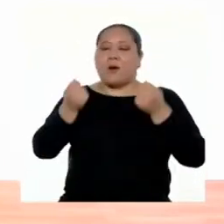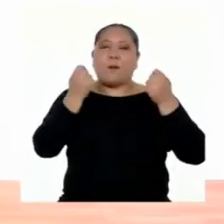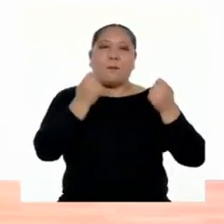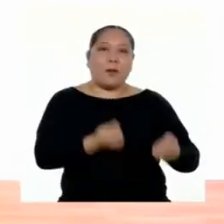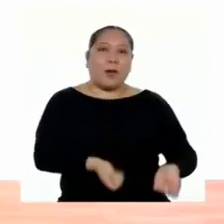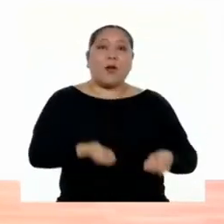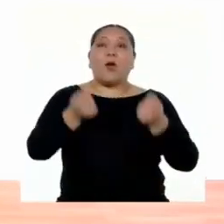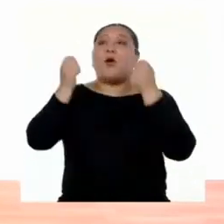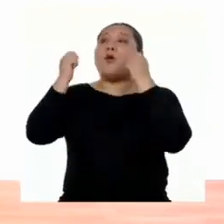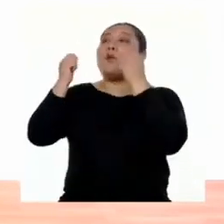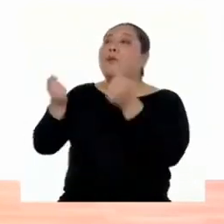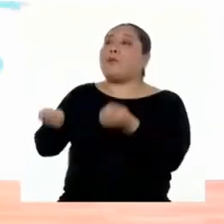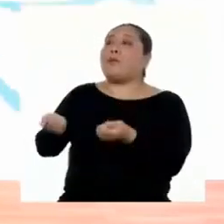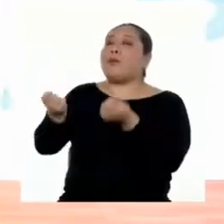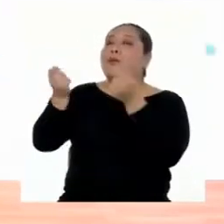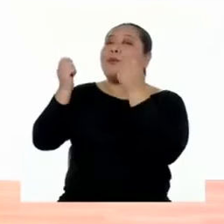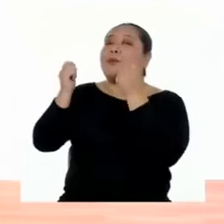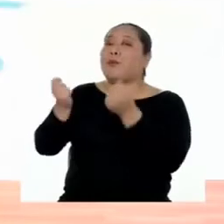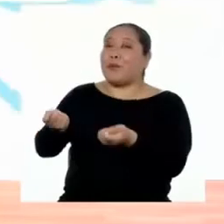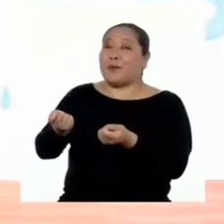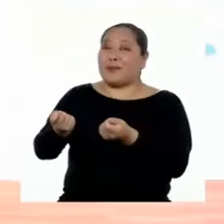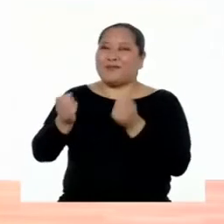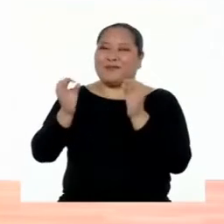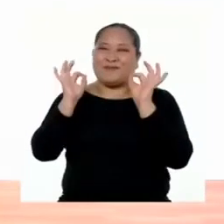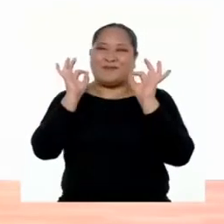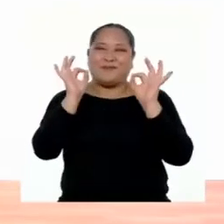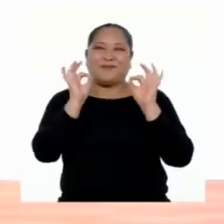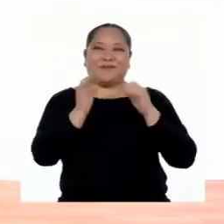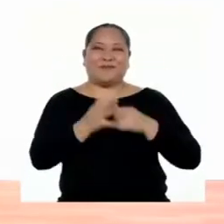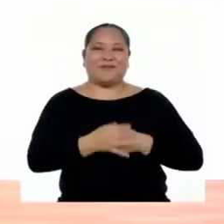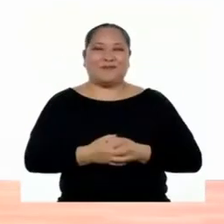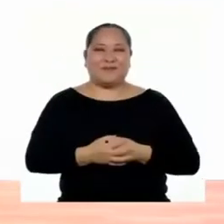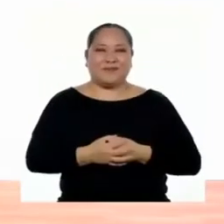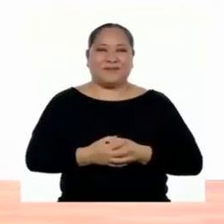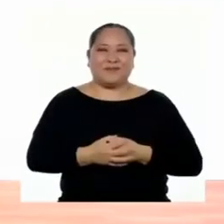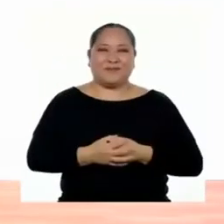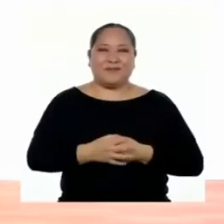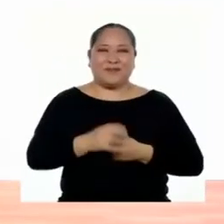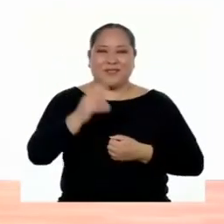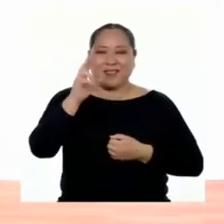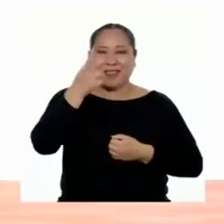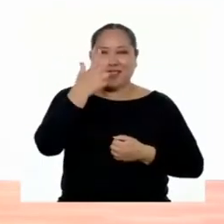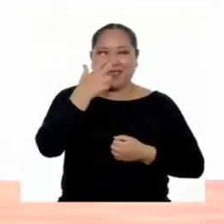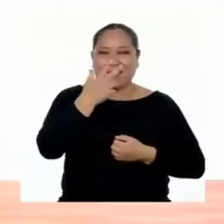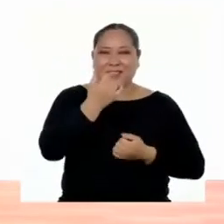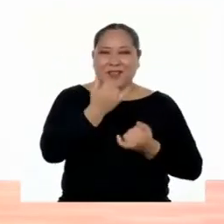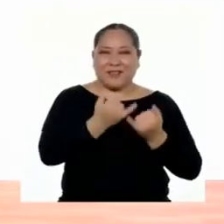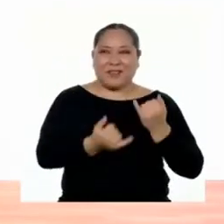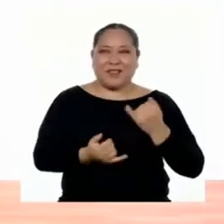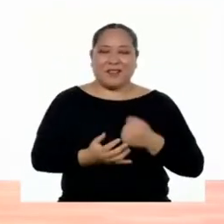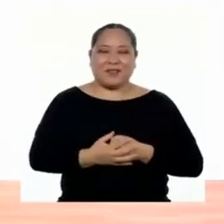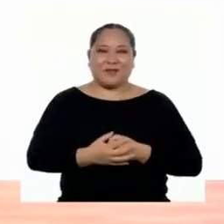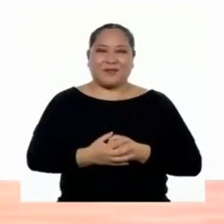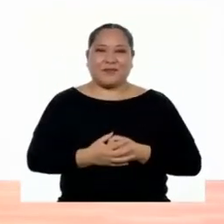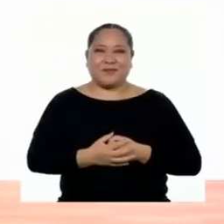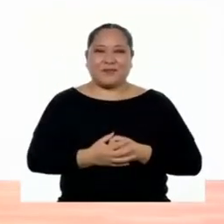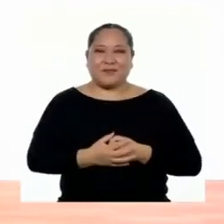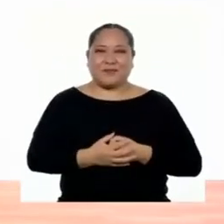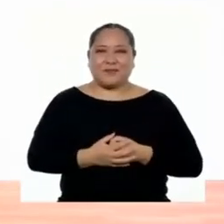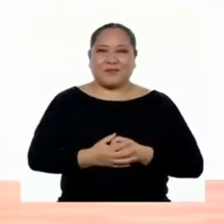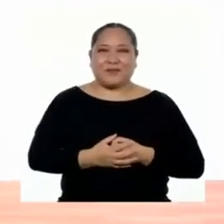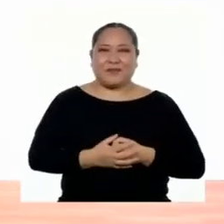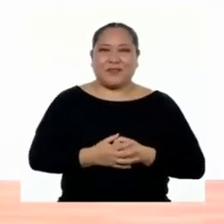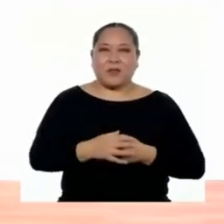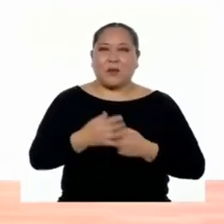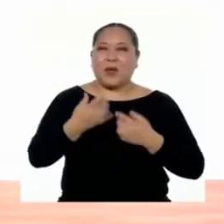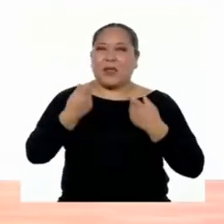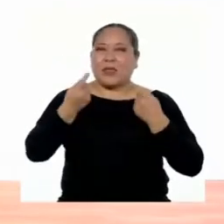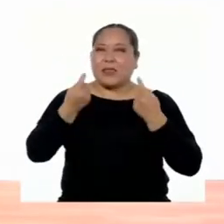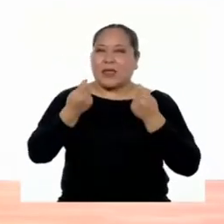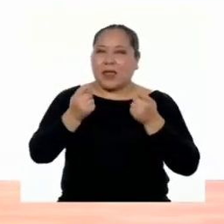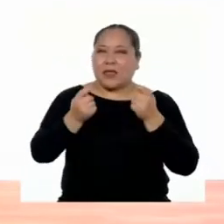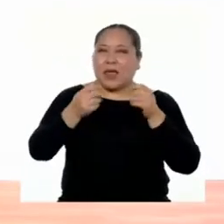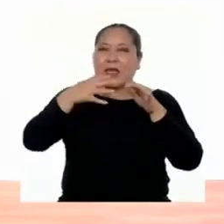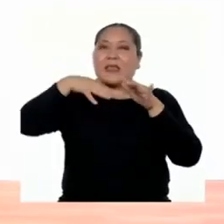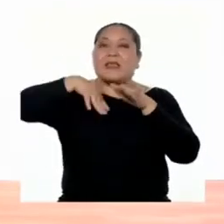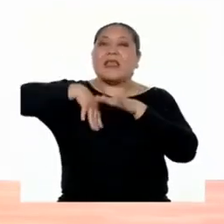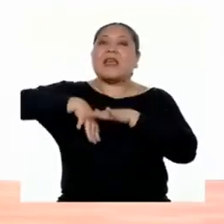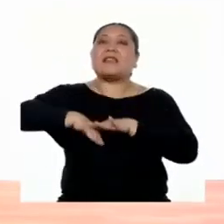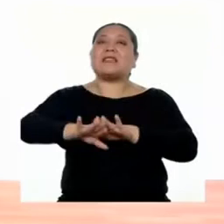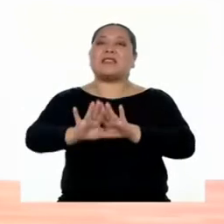¡Ja! Pego. Pego. Hecho aire. ¡Muy bien! Tercera y última secuencia. Voy a tratar de deslizar.